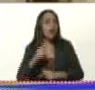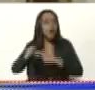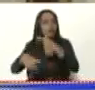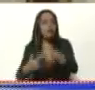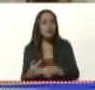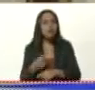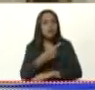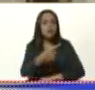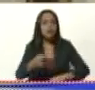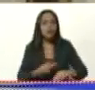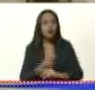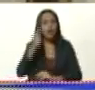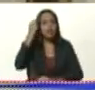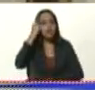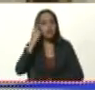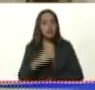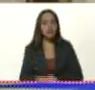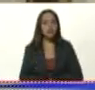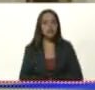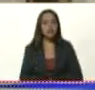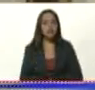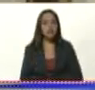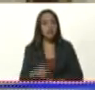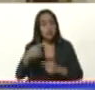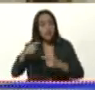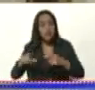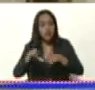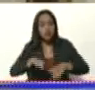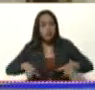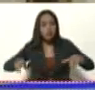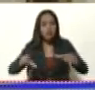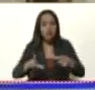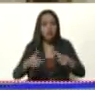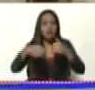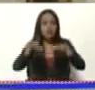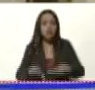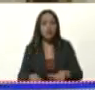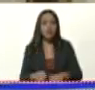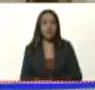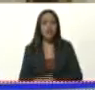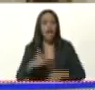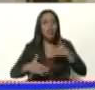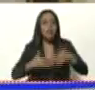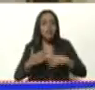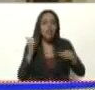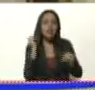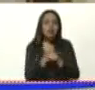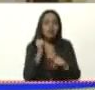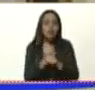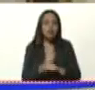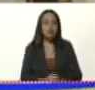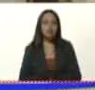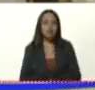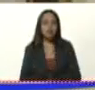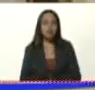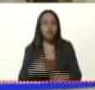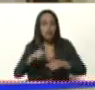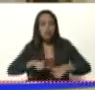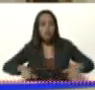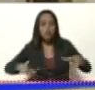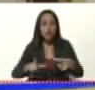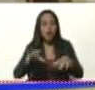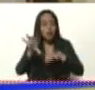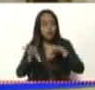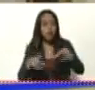próximas horas y días por regiones donde suspendamos las actividades laborales en las regiones del